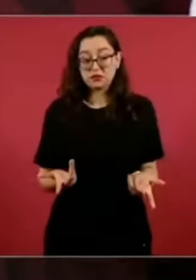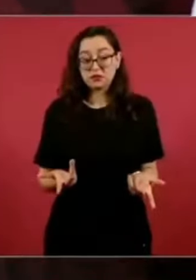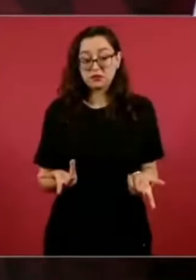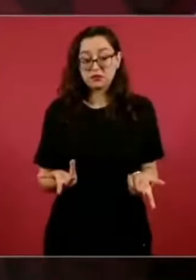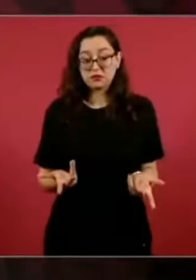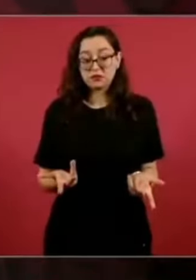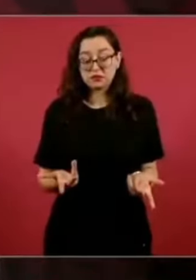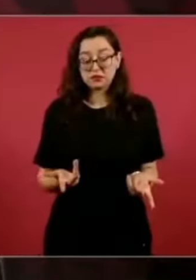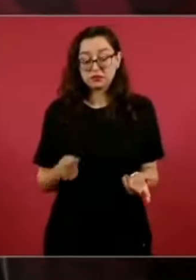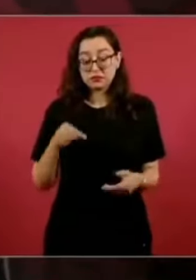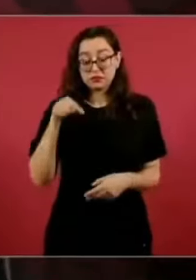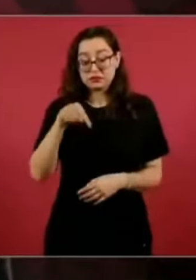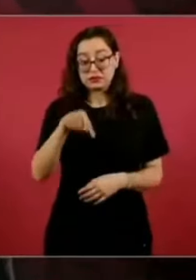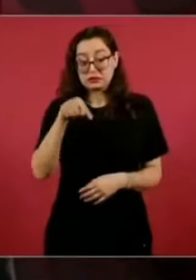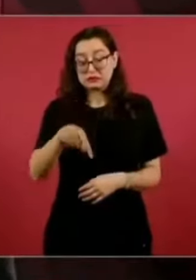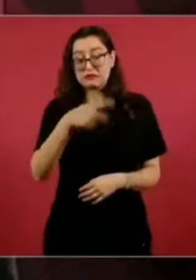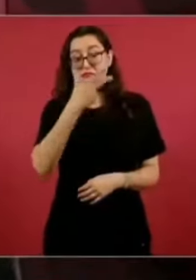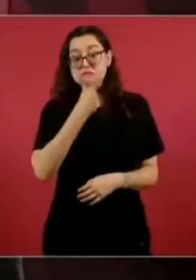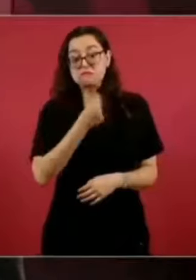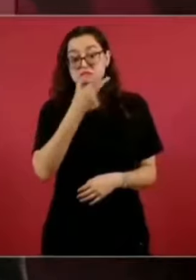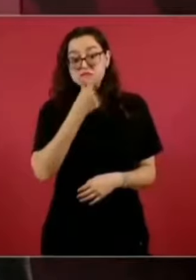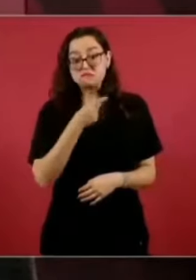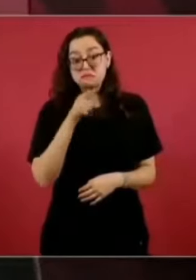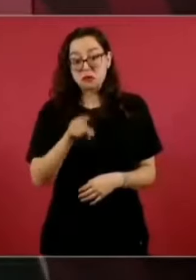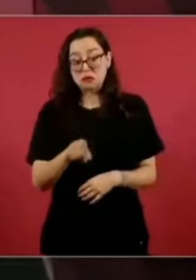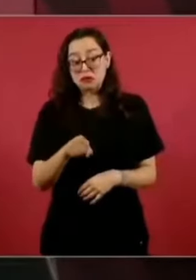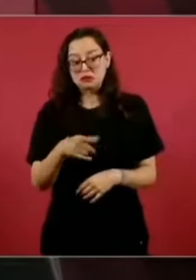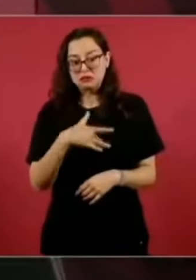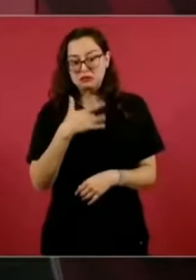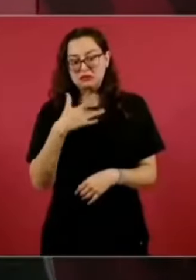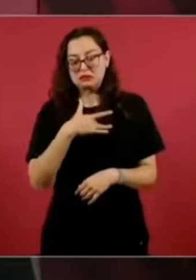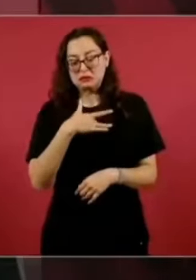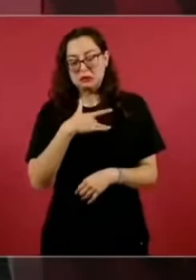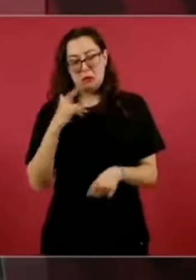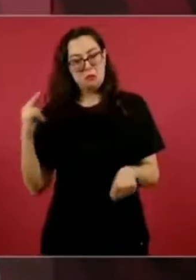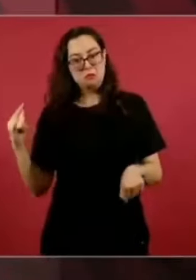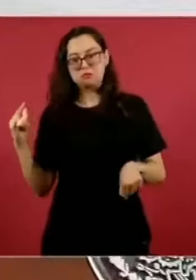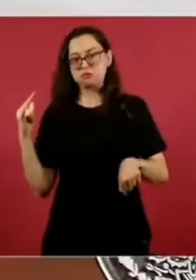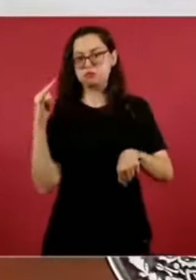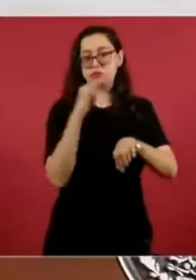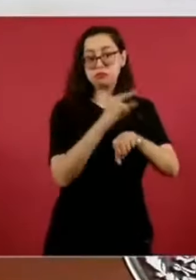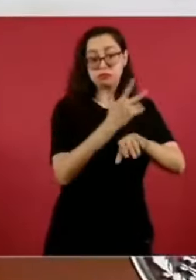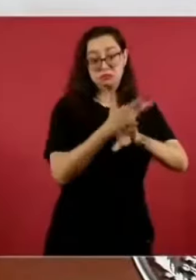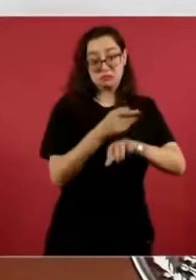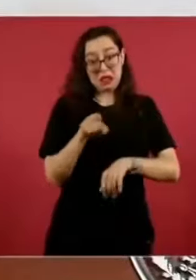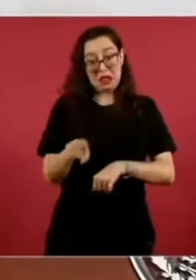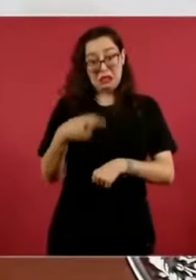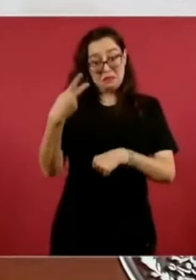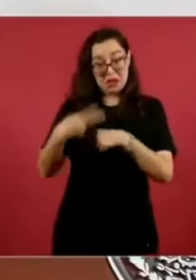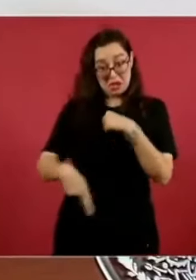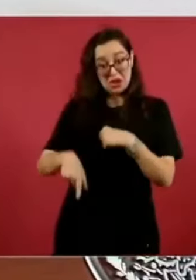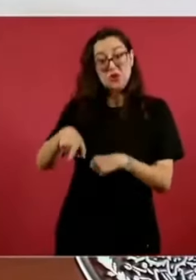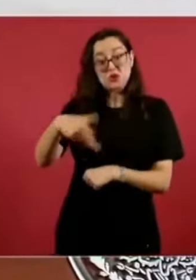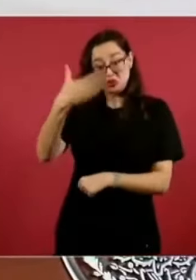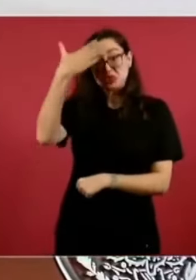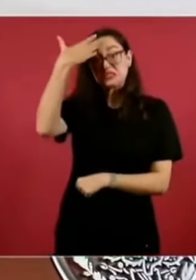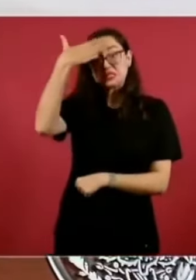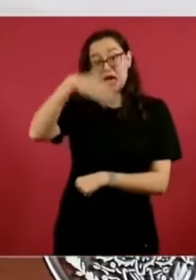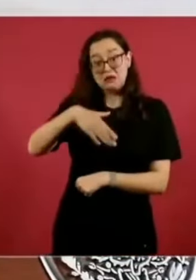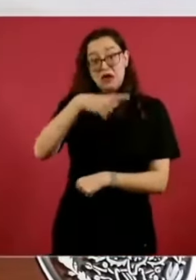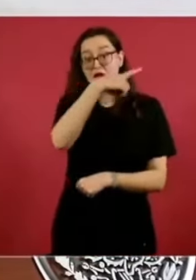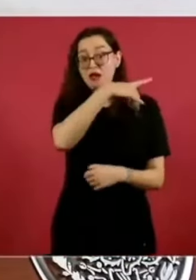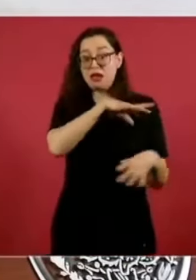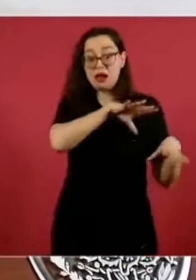el riesgo de ir a Estados Unidos y allá capturarlo, pues significa un